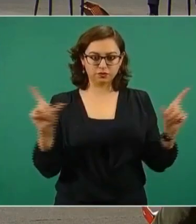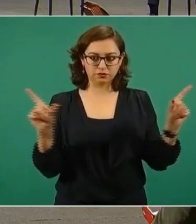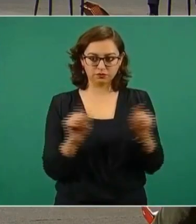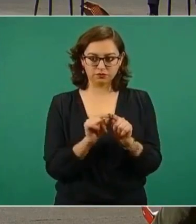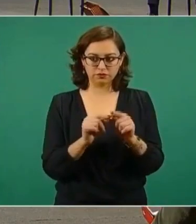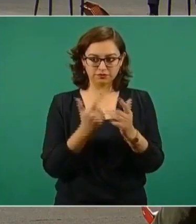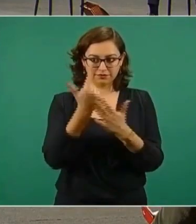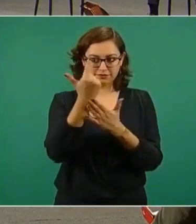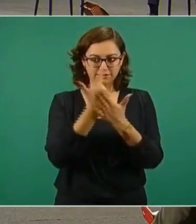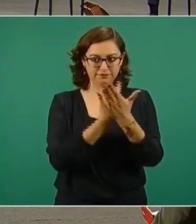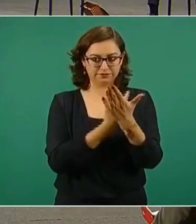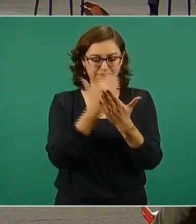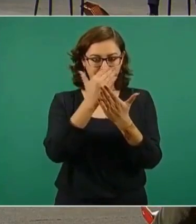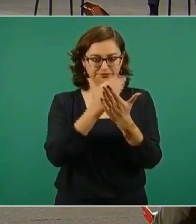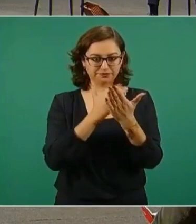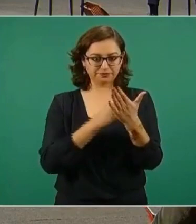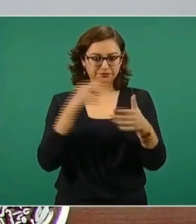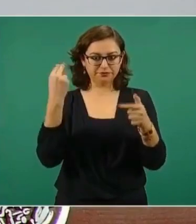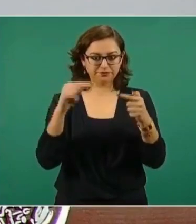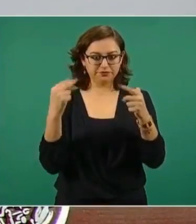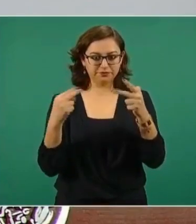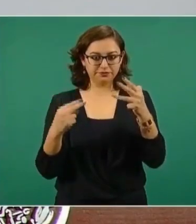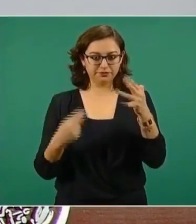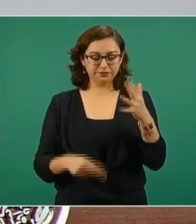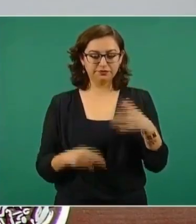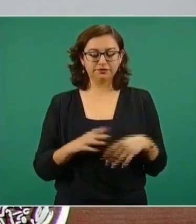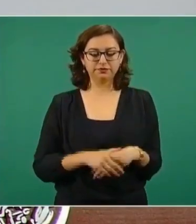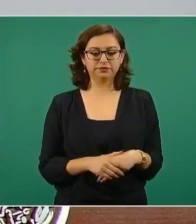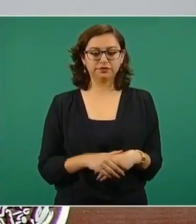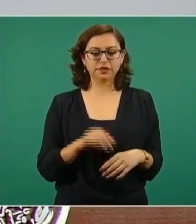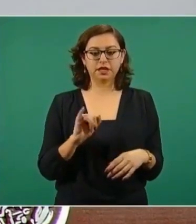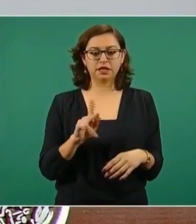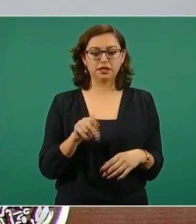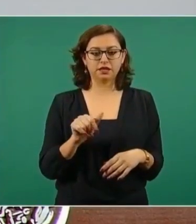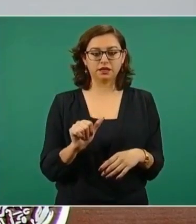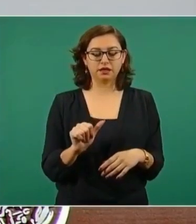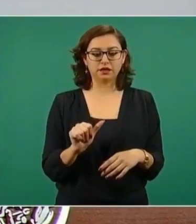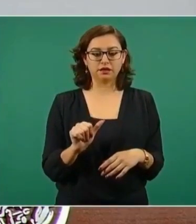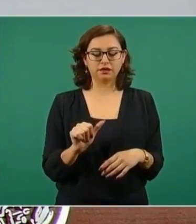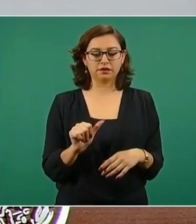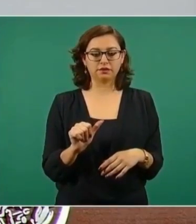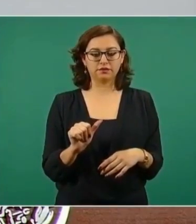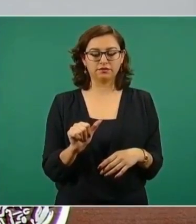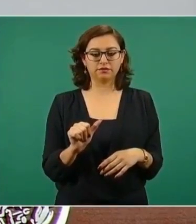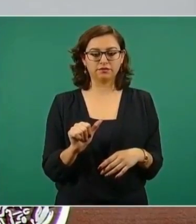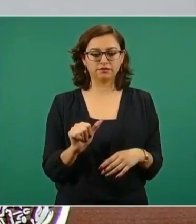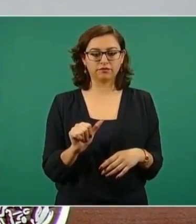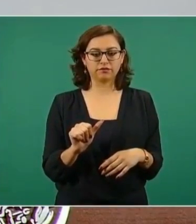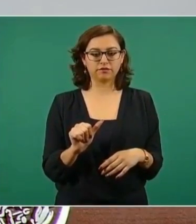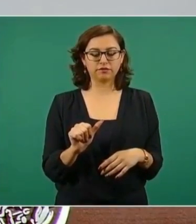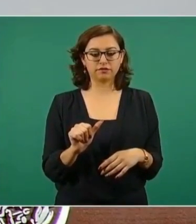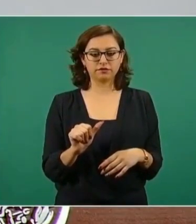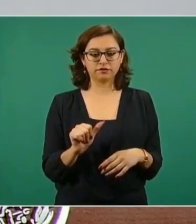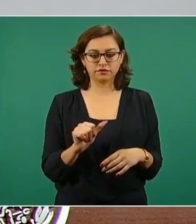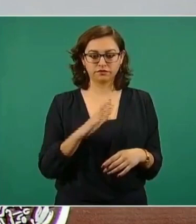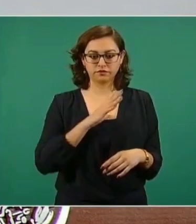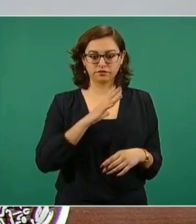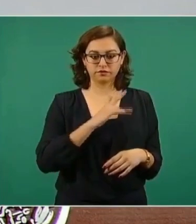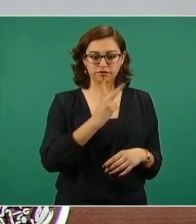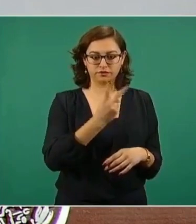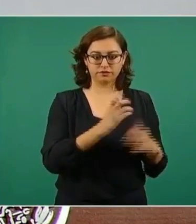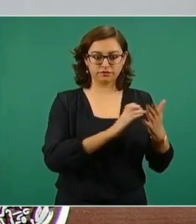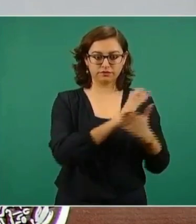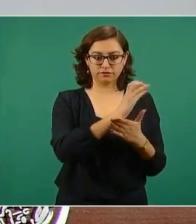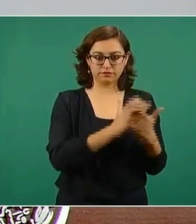En el caso de ICA, tiene dos contratos